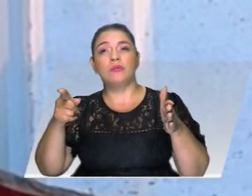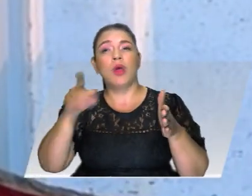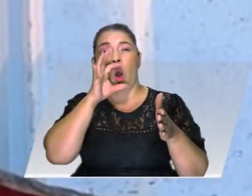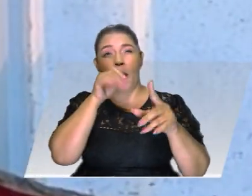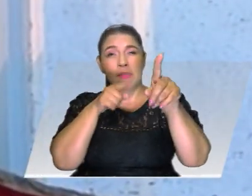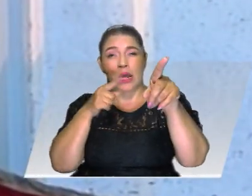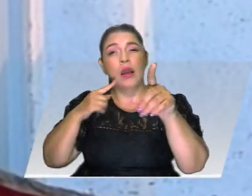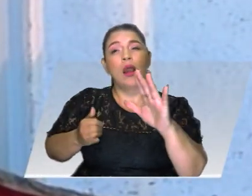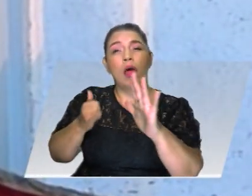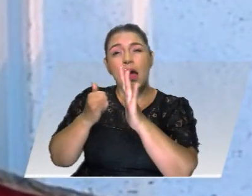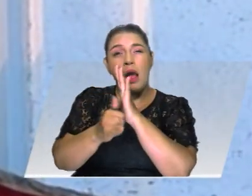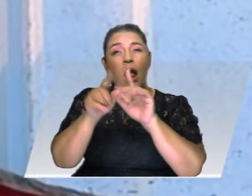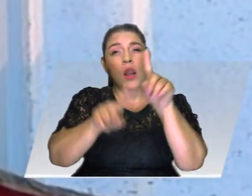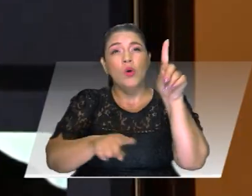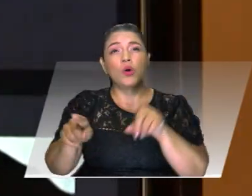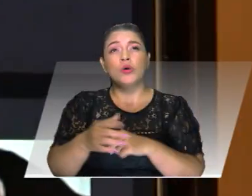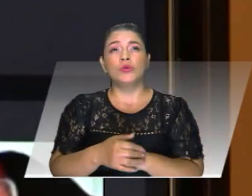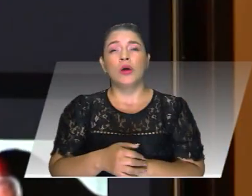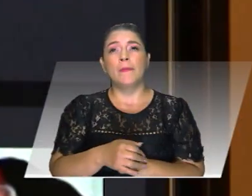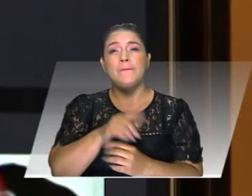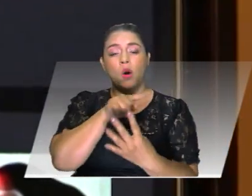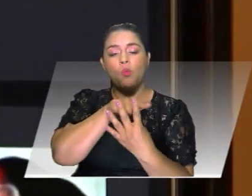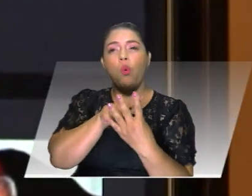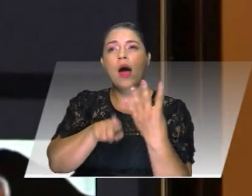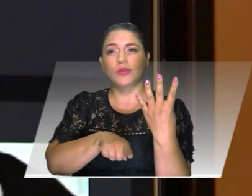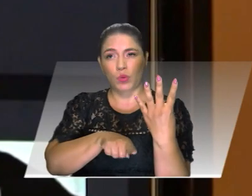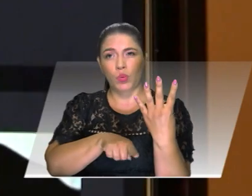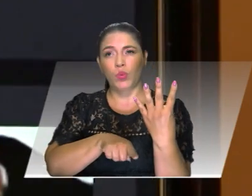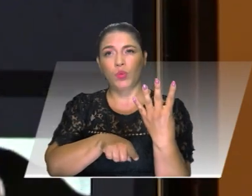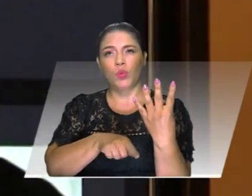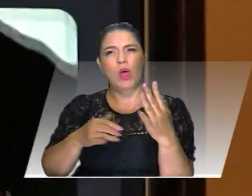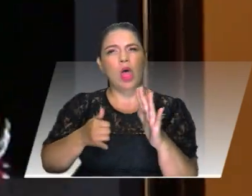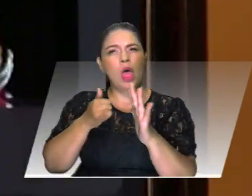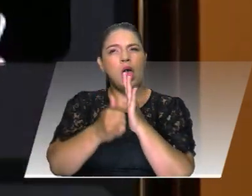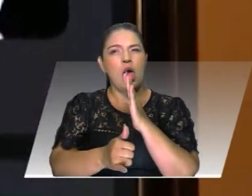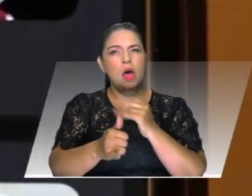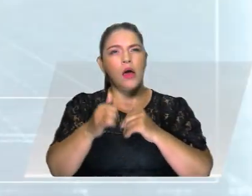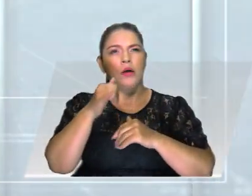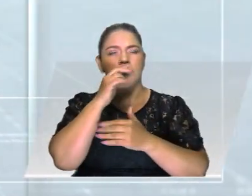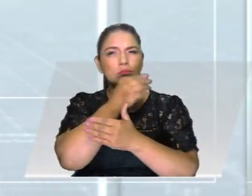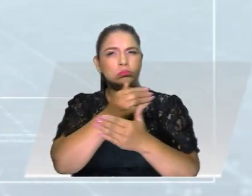este tuvo por lo menos sin cuatro de los casos una conducta reprochable.